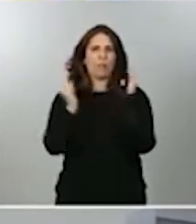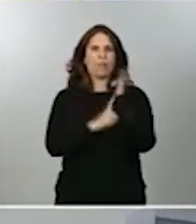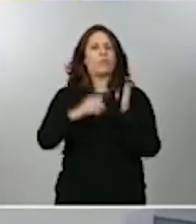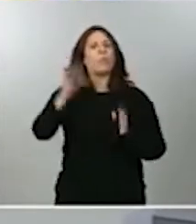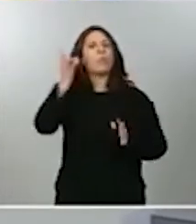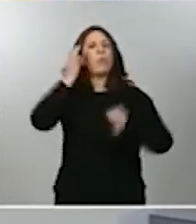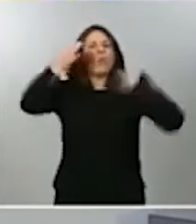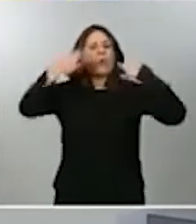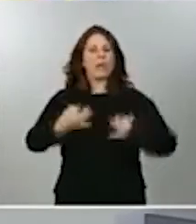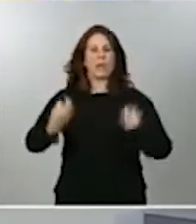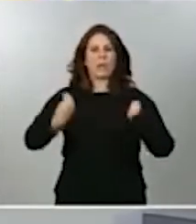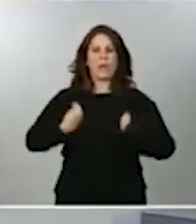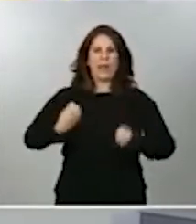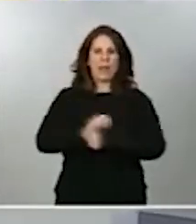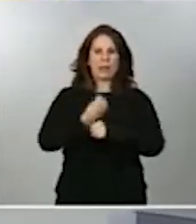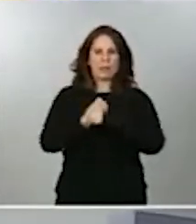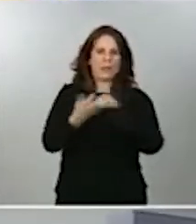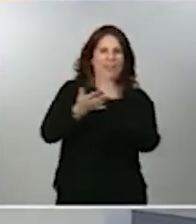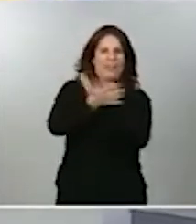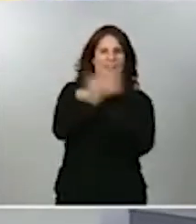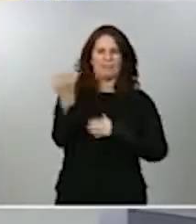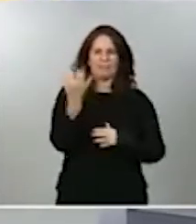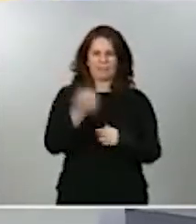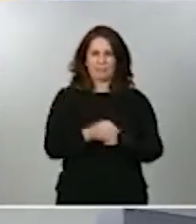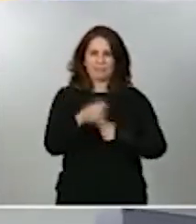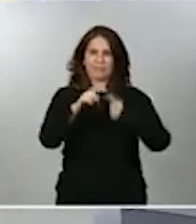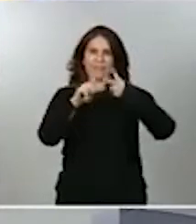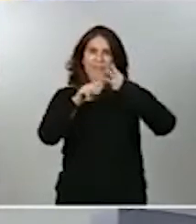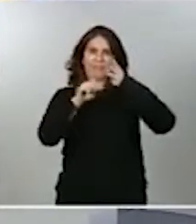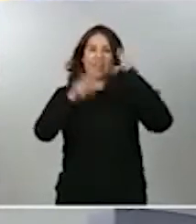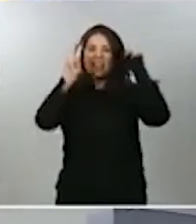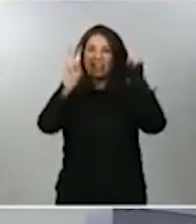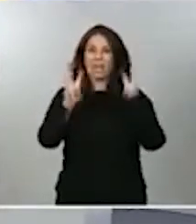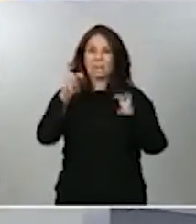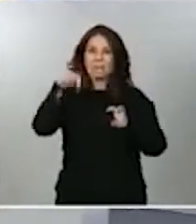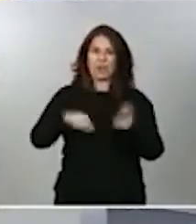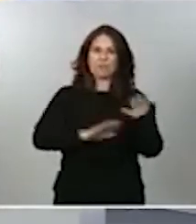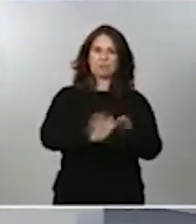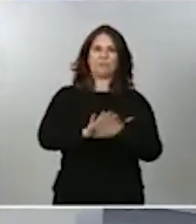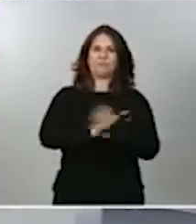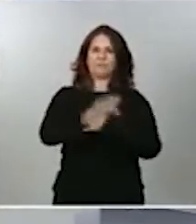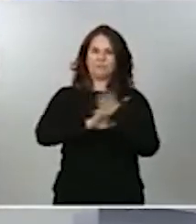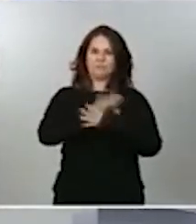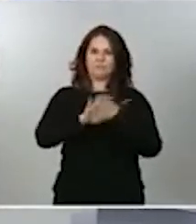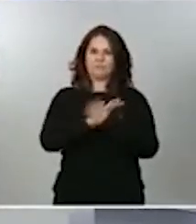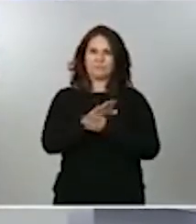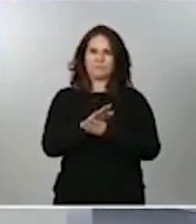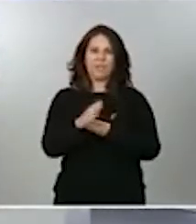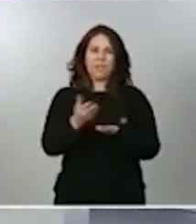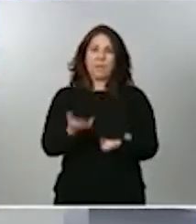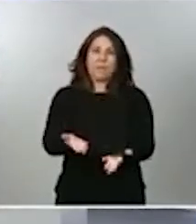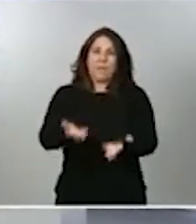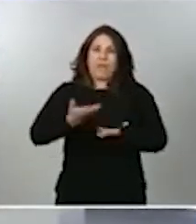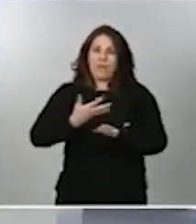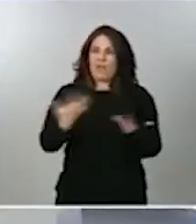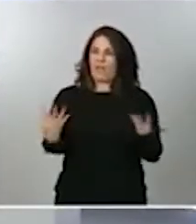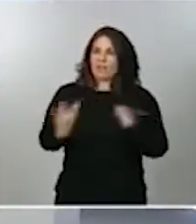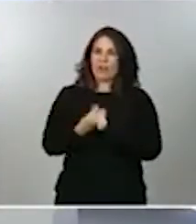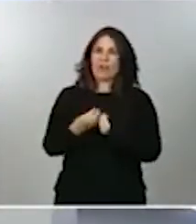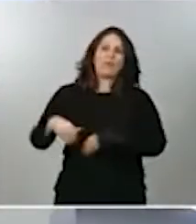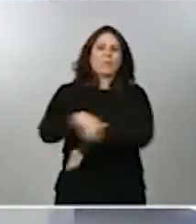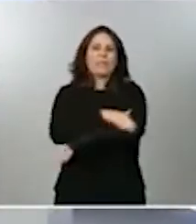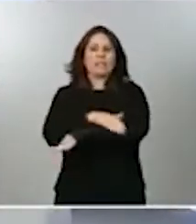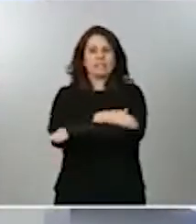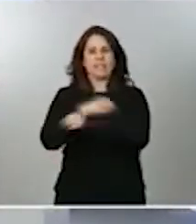laboral. Son materias que vamos a comentar a lo largo de esta intervención y que me van a ayudar y para ello me acompañan la ministra de Trabajo y